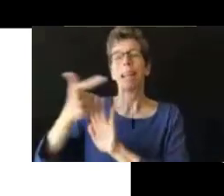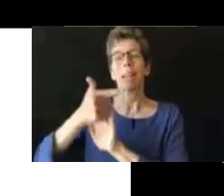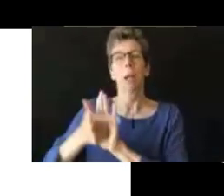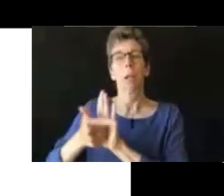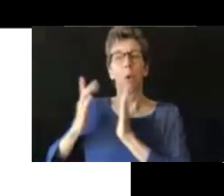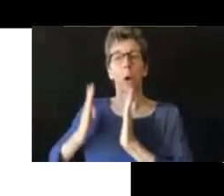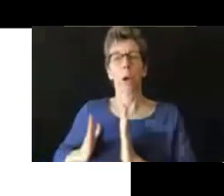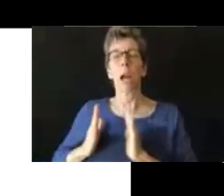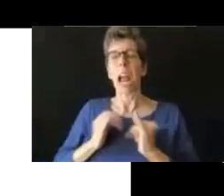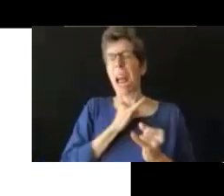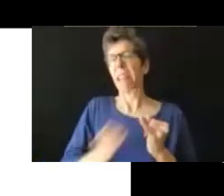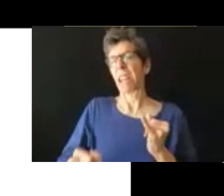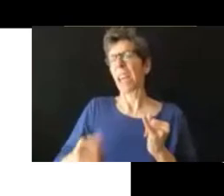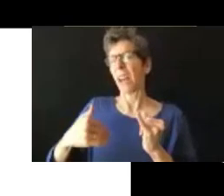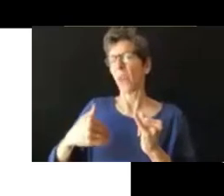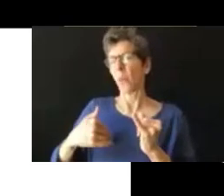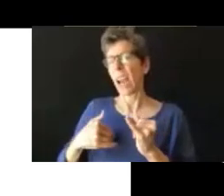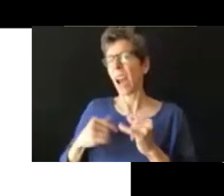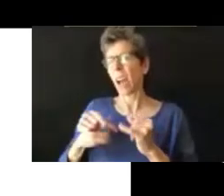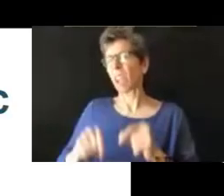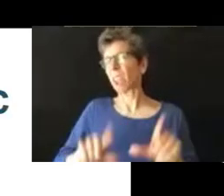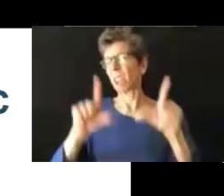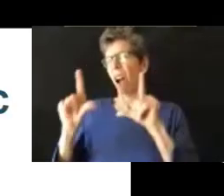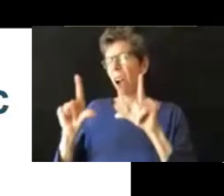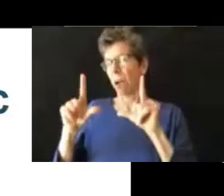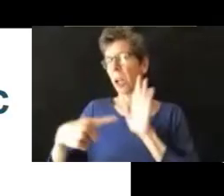tener una diapositiva que les da cierta información de contacto.